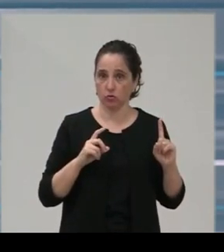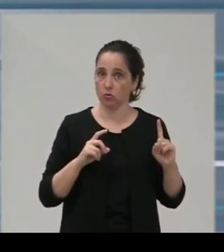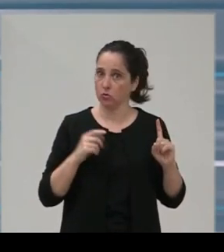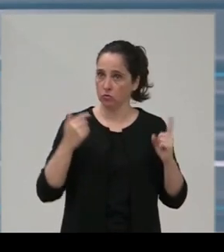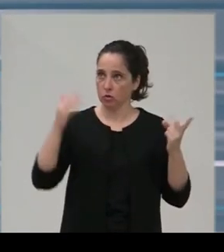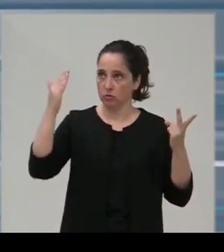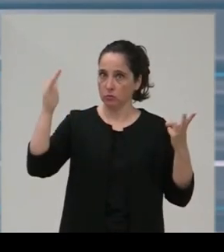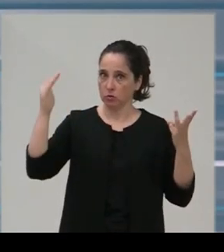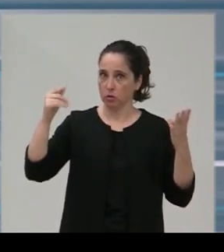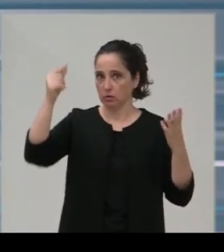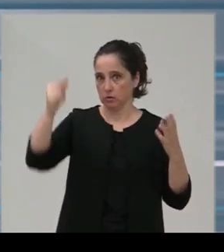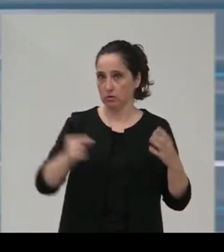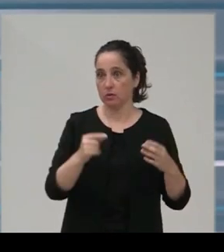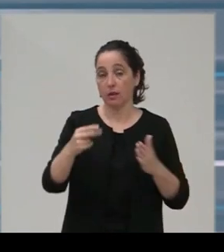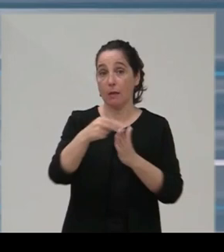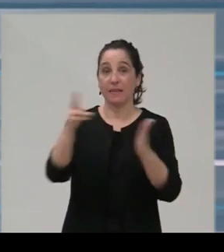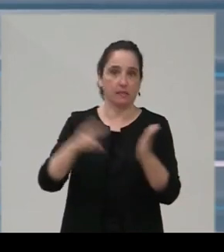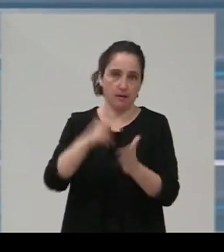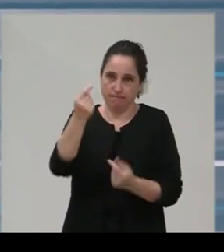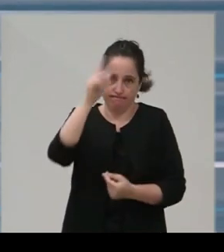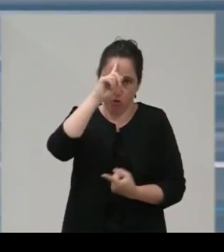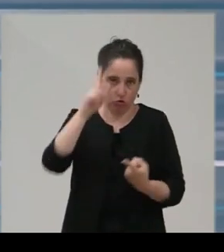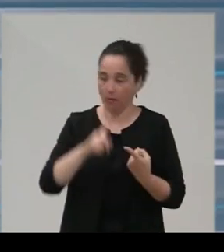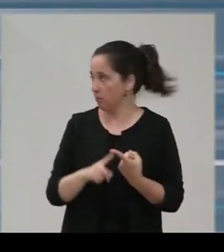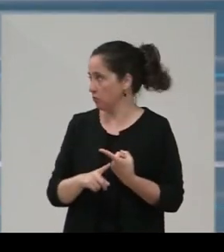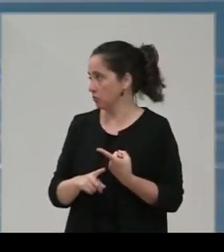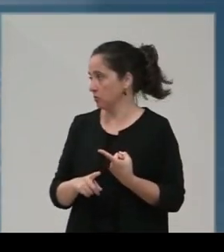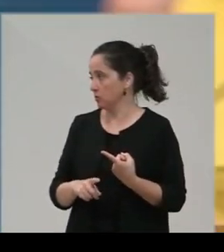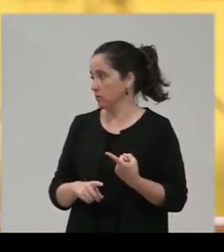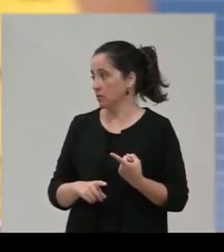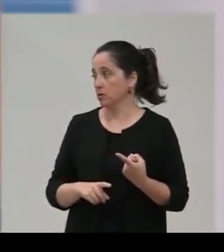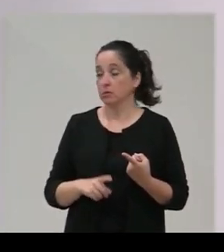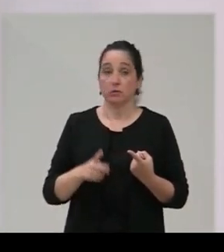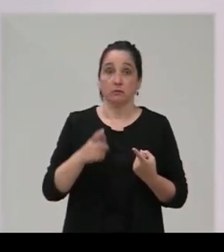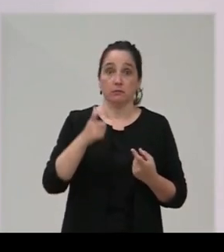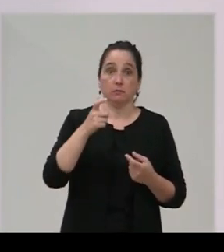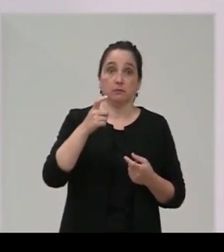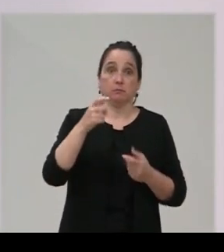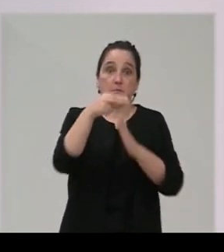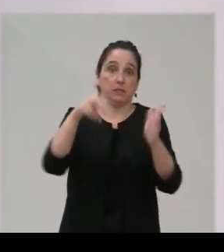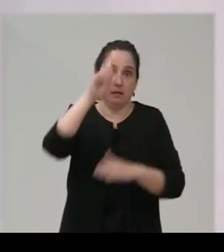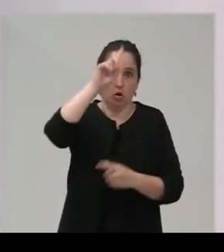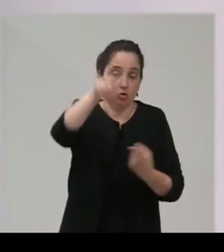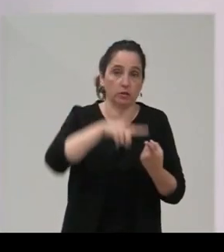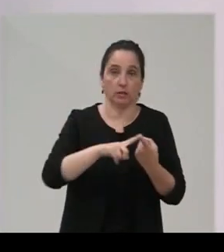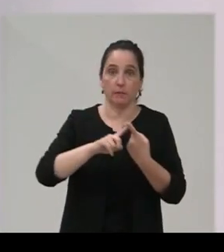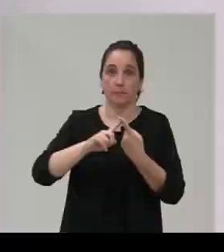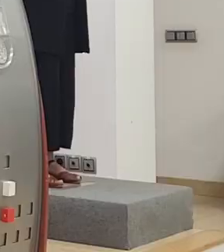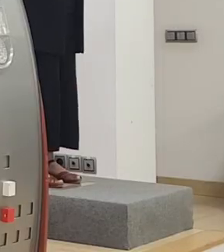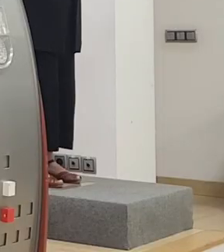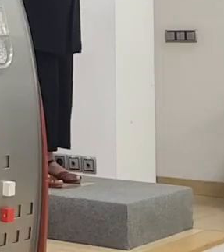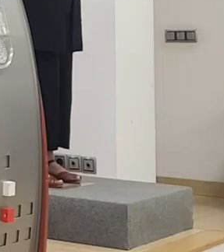seguir y la piscina no conocemos claro bueno pues el retorno juvenil